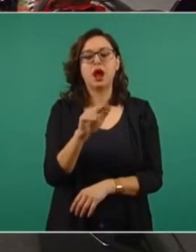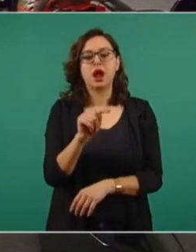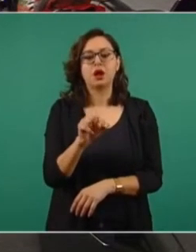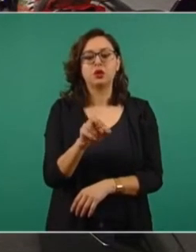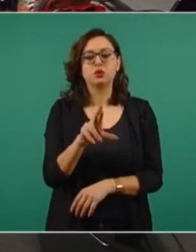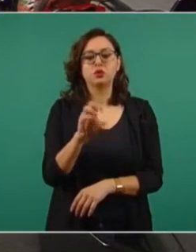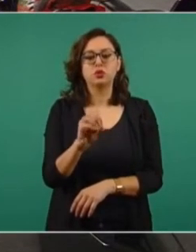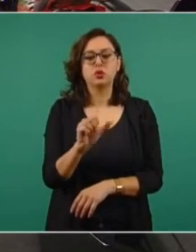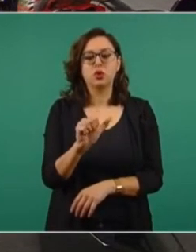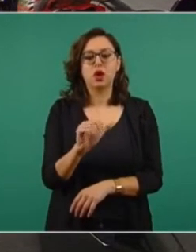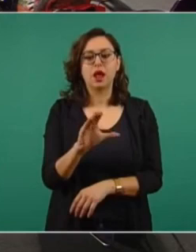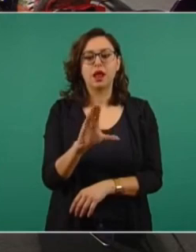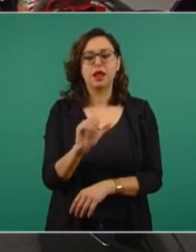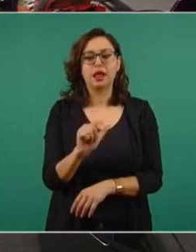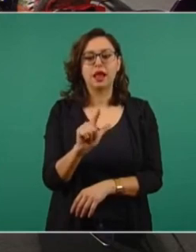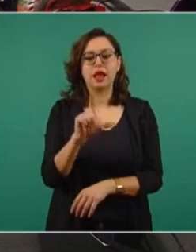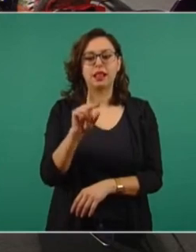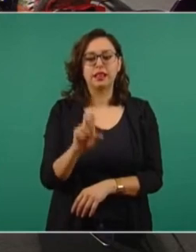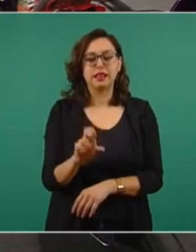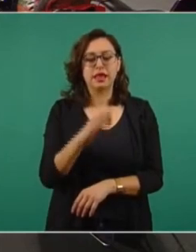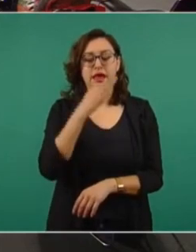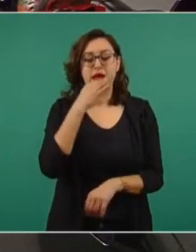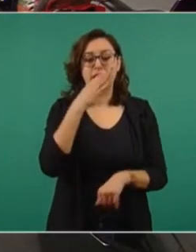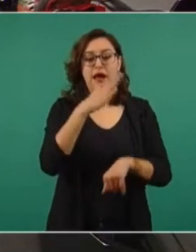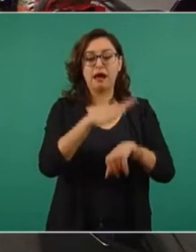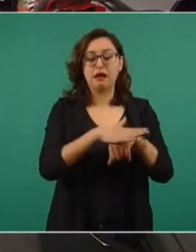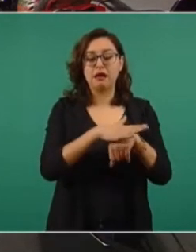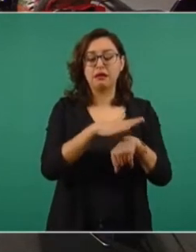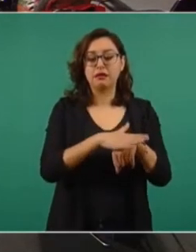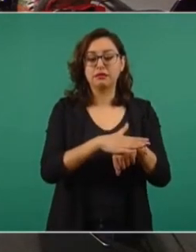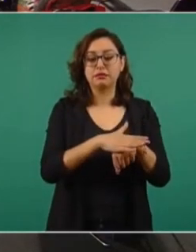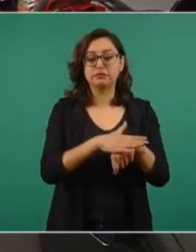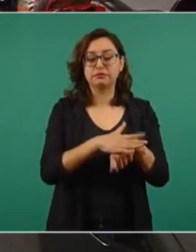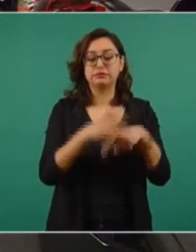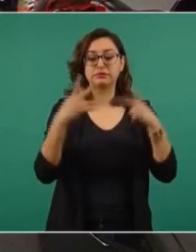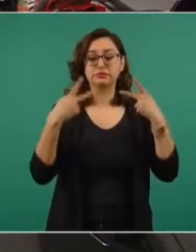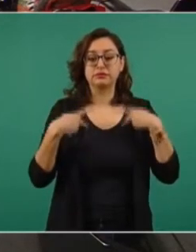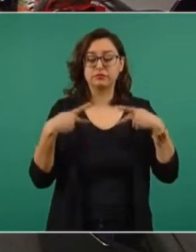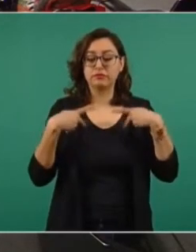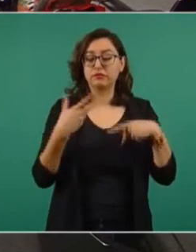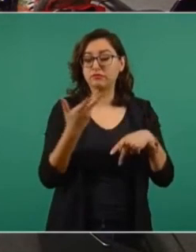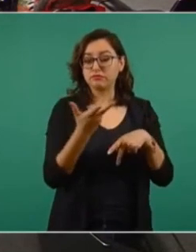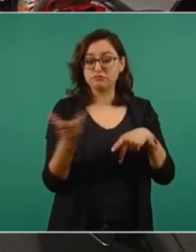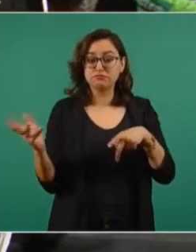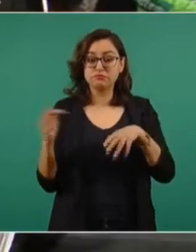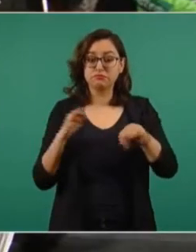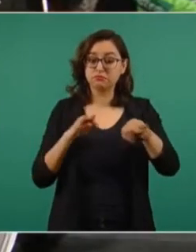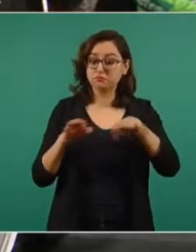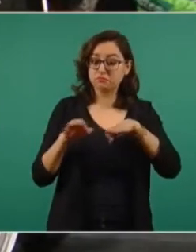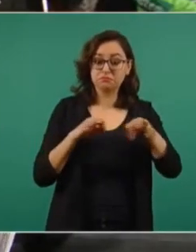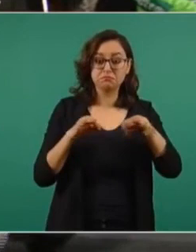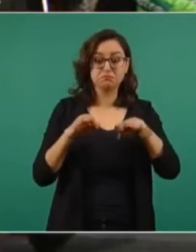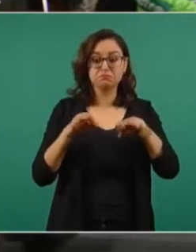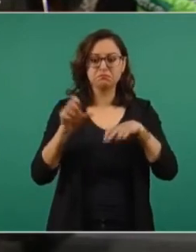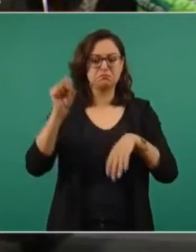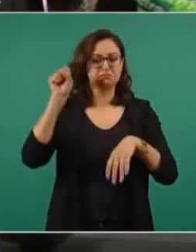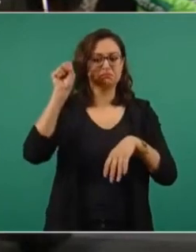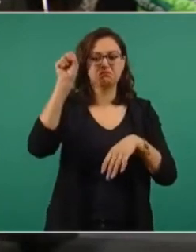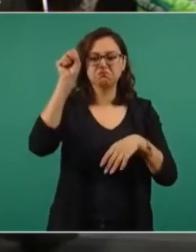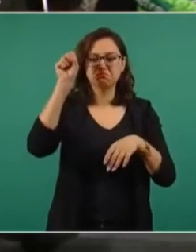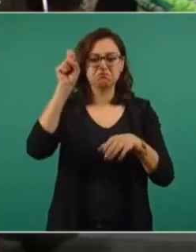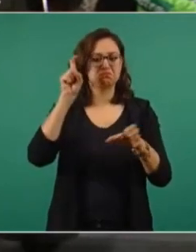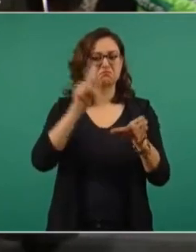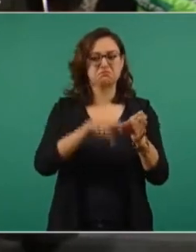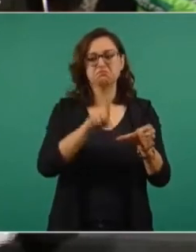comunicó a la vicepresidenta que los trabajadores no querían sindicalizarse porque